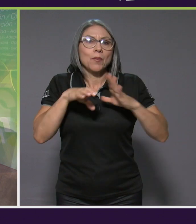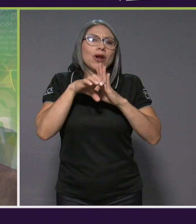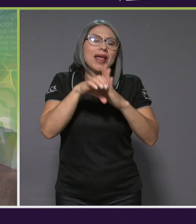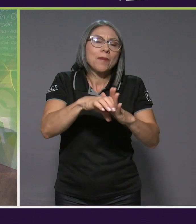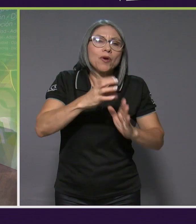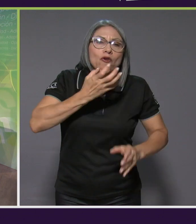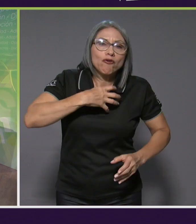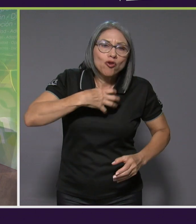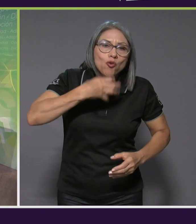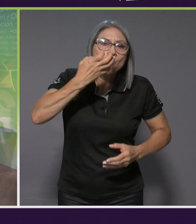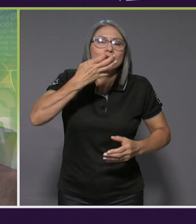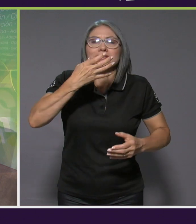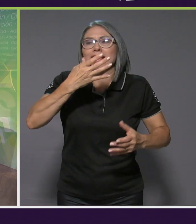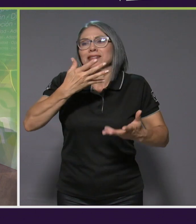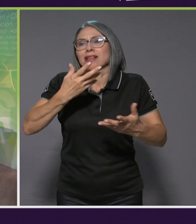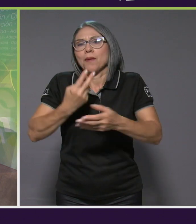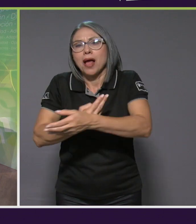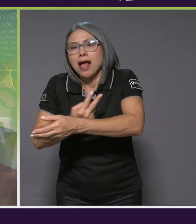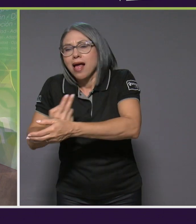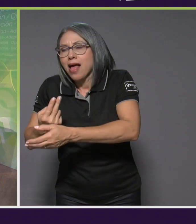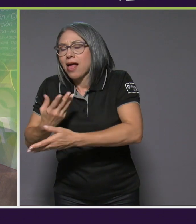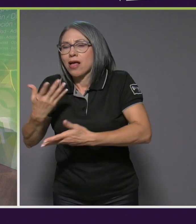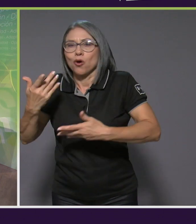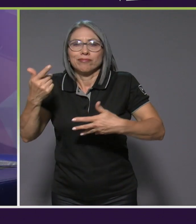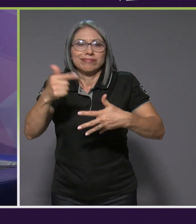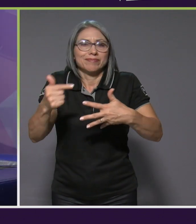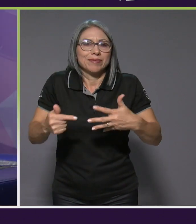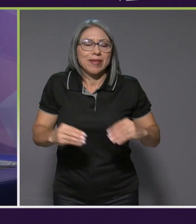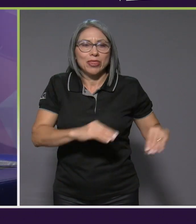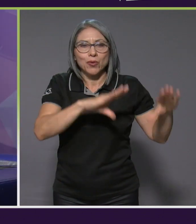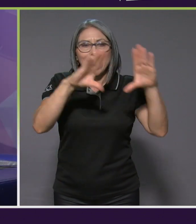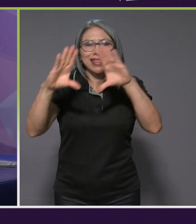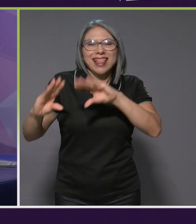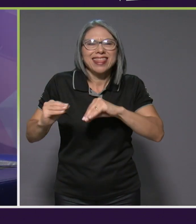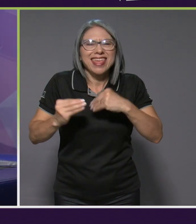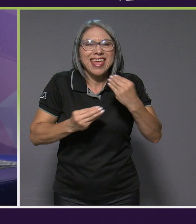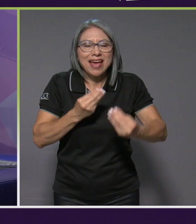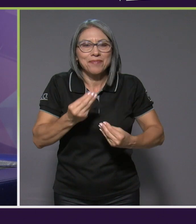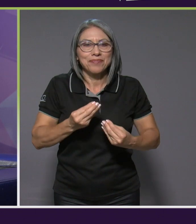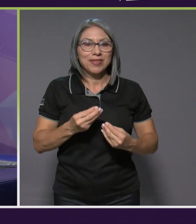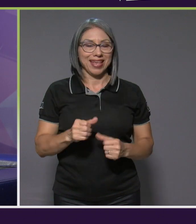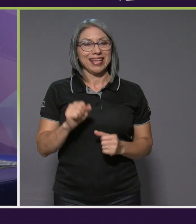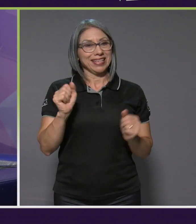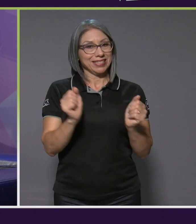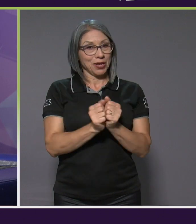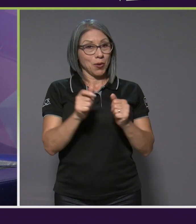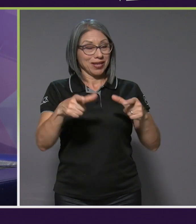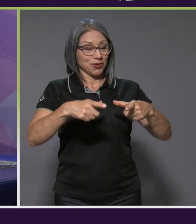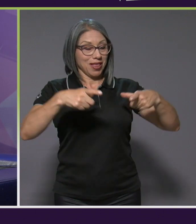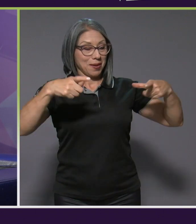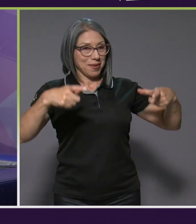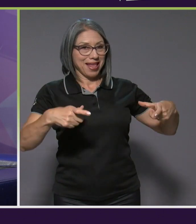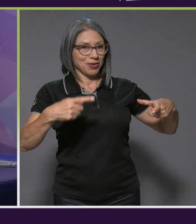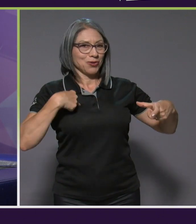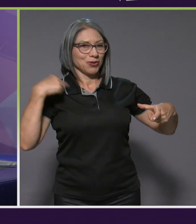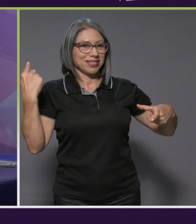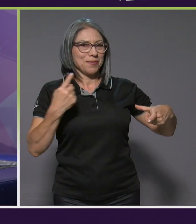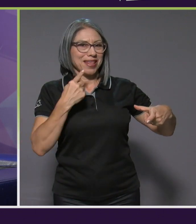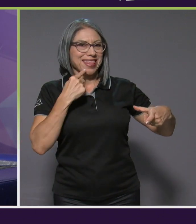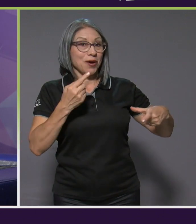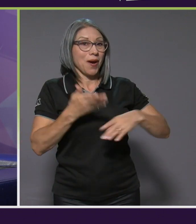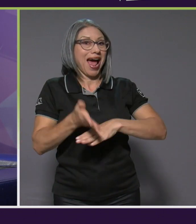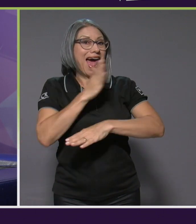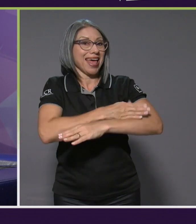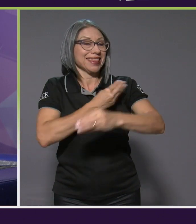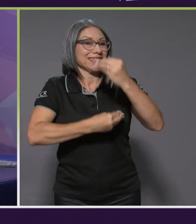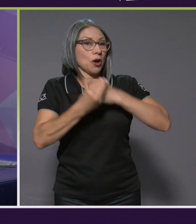frutas y demás durante el día. Ajá. Sí, de hecho, bueno, con esto del plato, yo siempre les digo, antes de comer, analicemos qué hay, porque